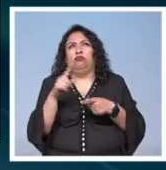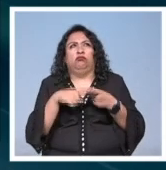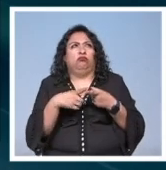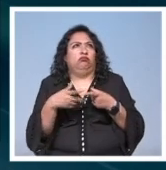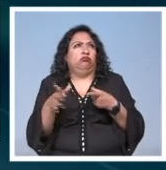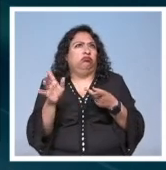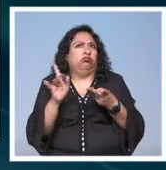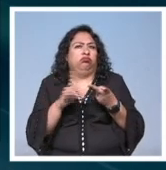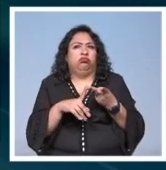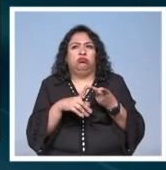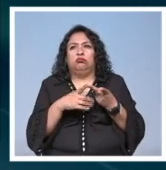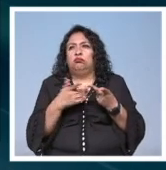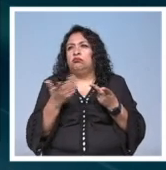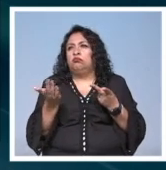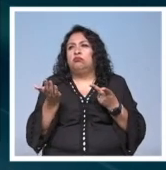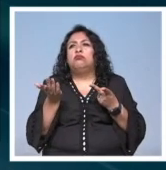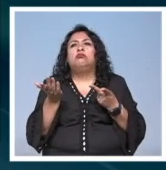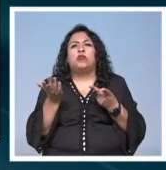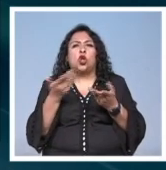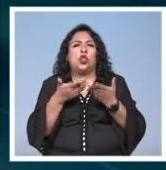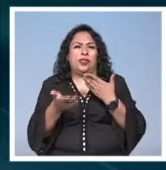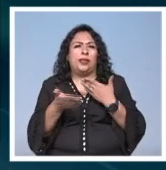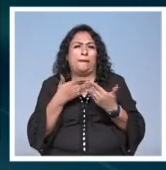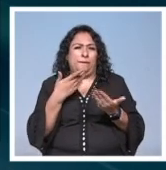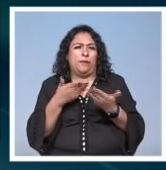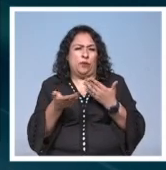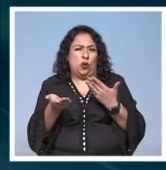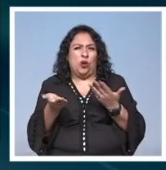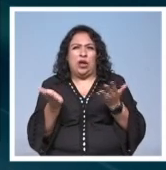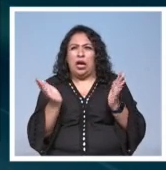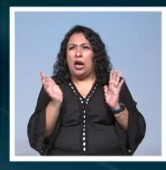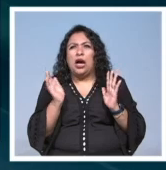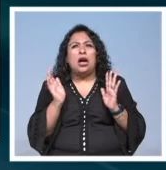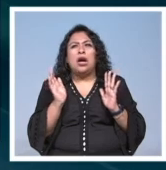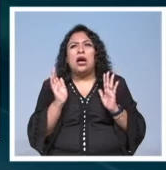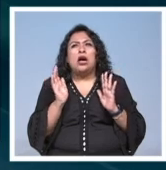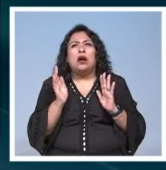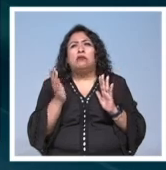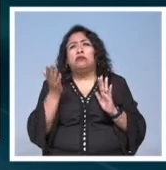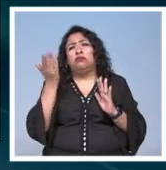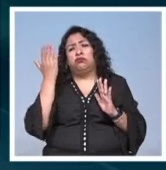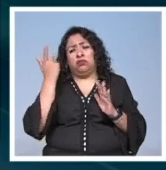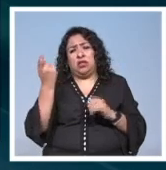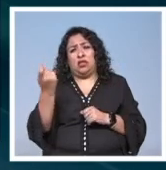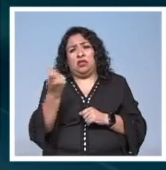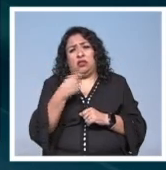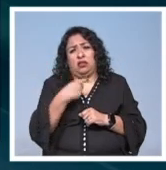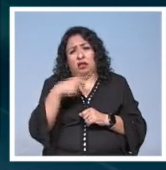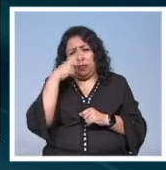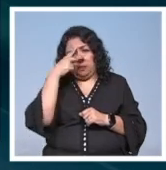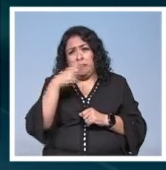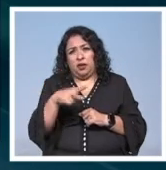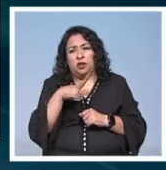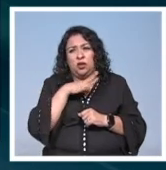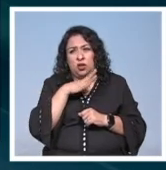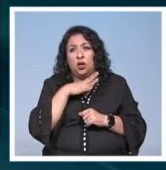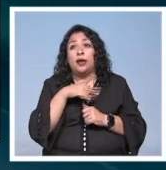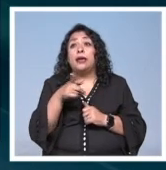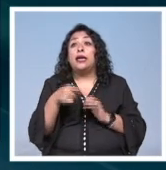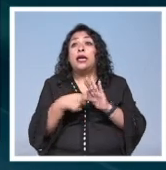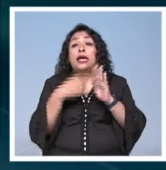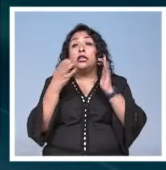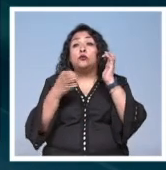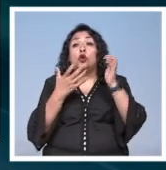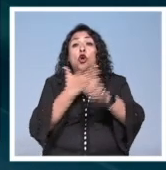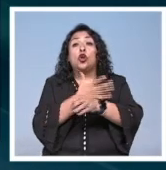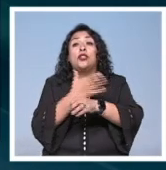lo contemporáneo lo que nos ha formado así una identidad mexicana La muestra